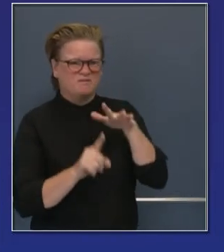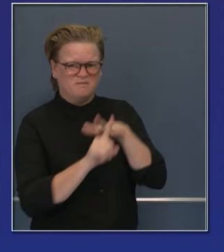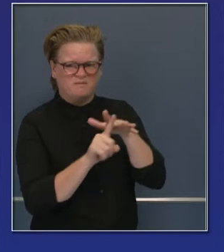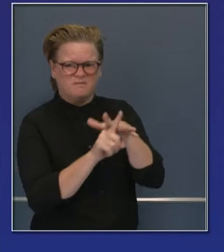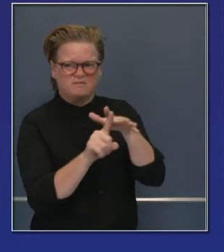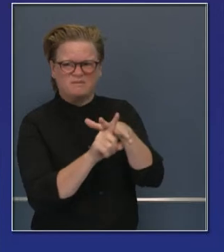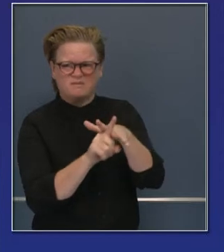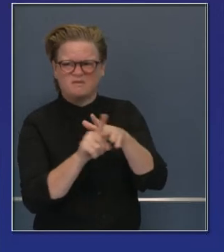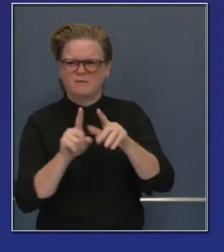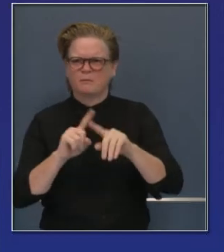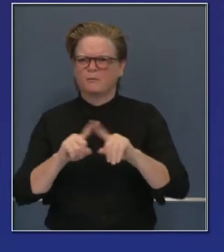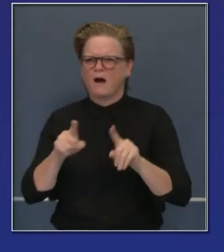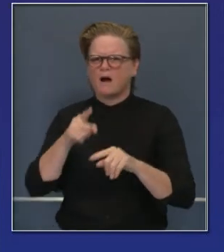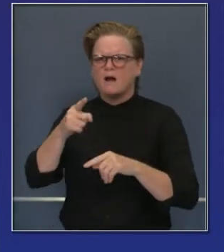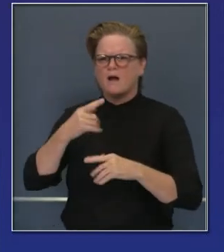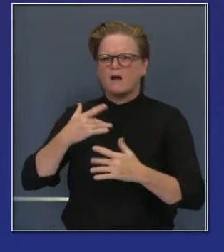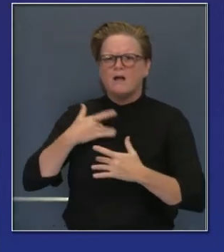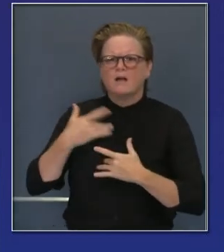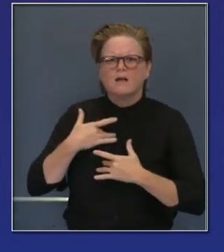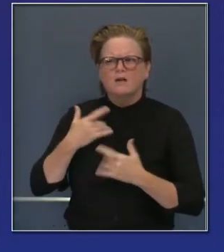también con índices de